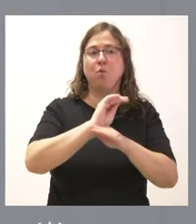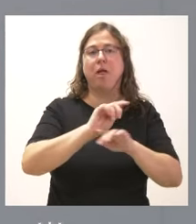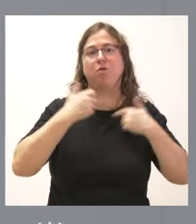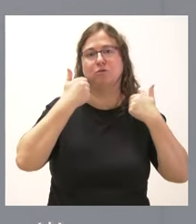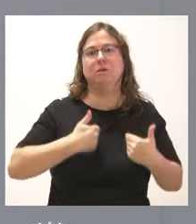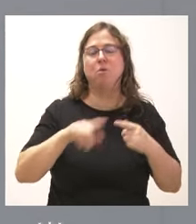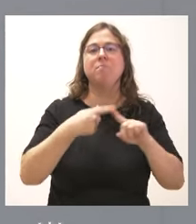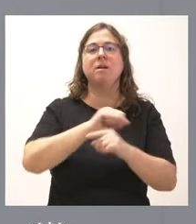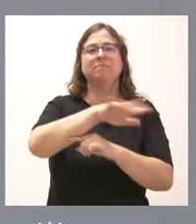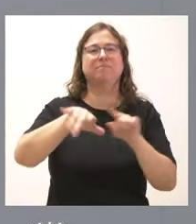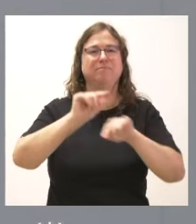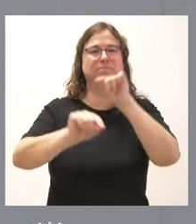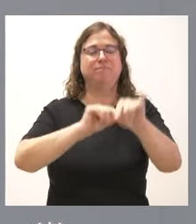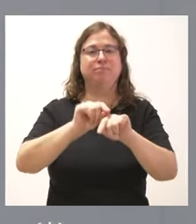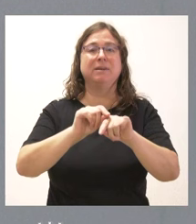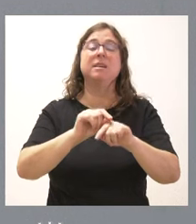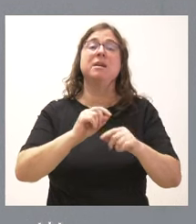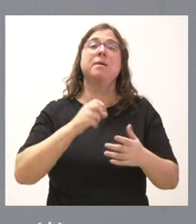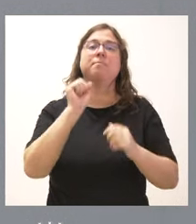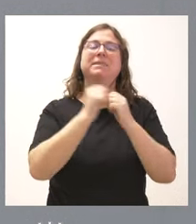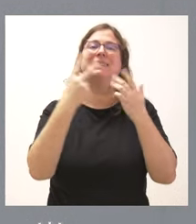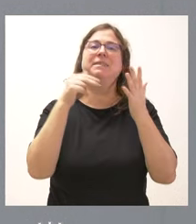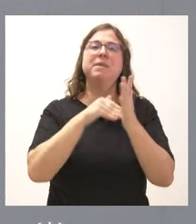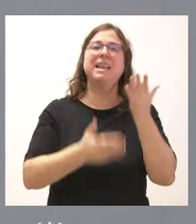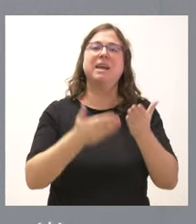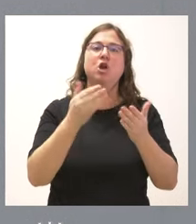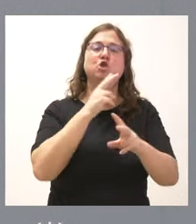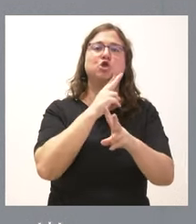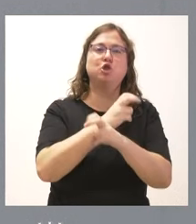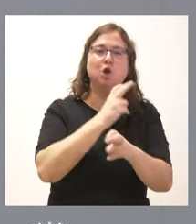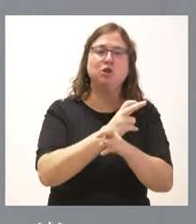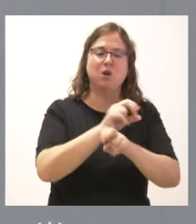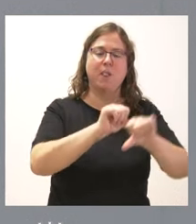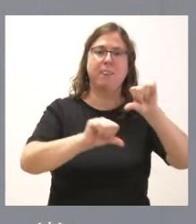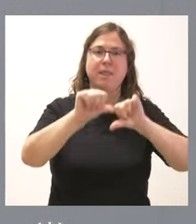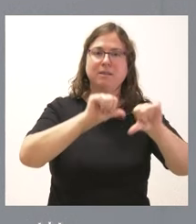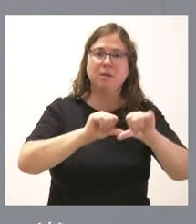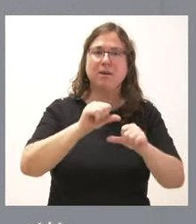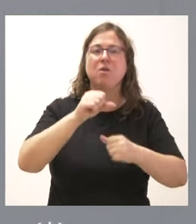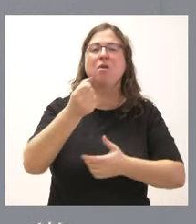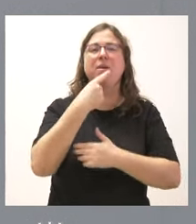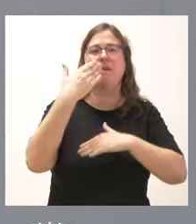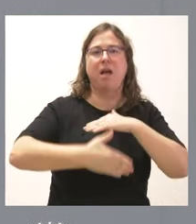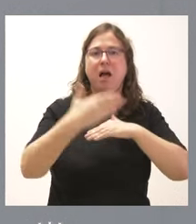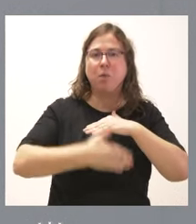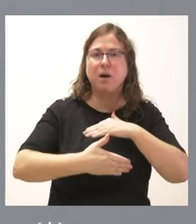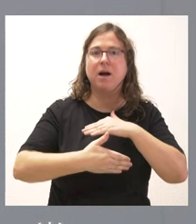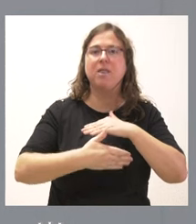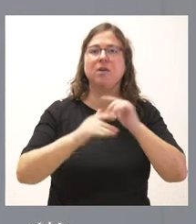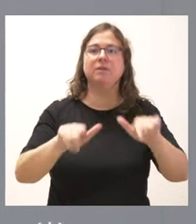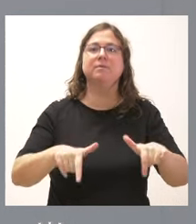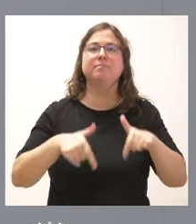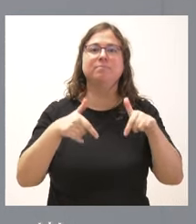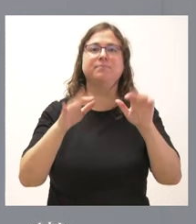.000 kilos de residuos tóxicos reactivos de laboratorios, disolventes, envases, medicamentos cadutados, residuos de